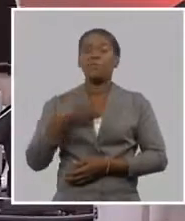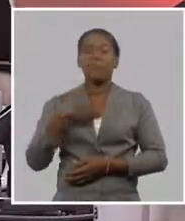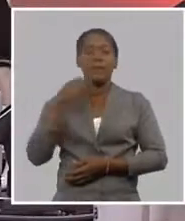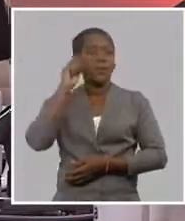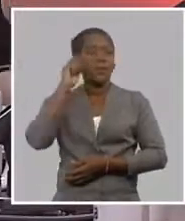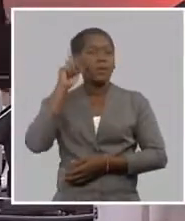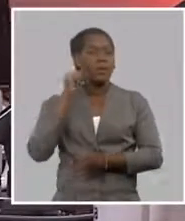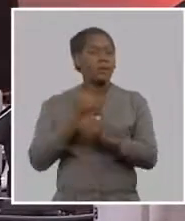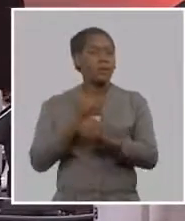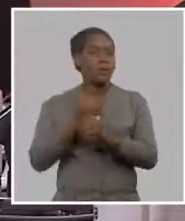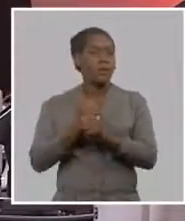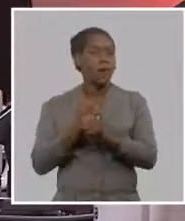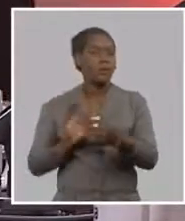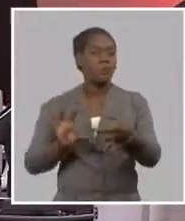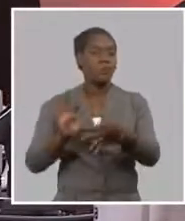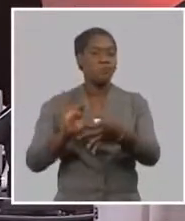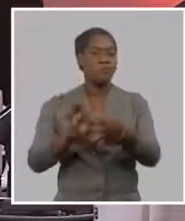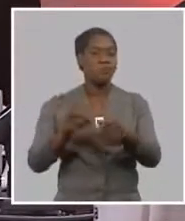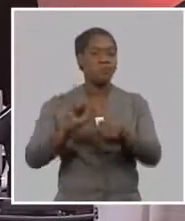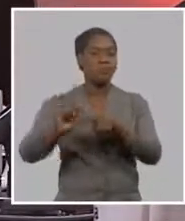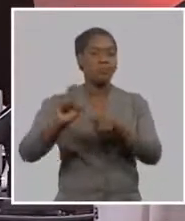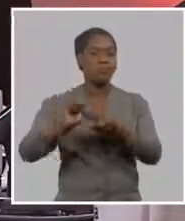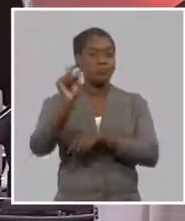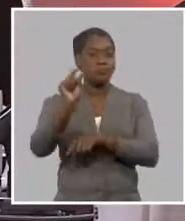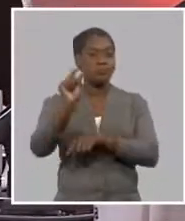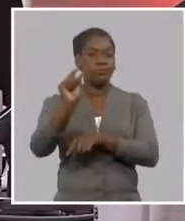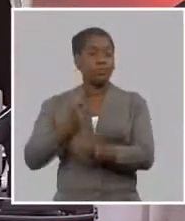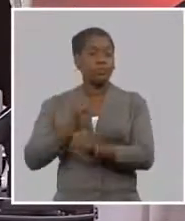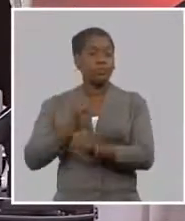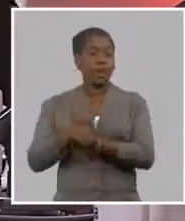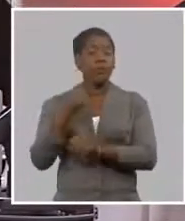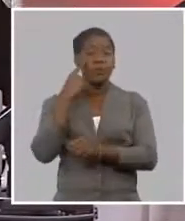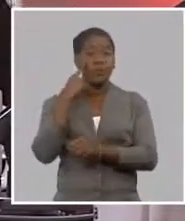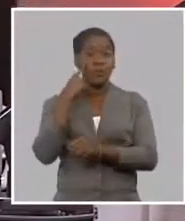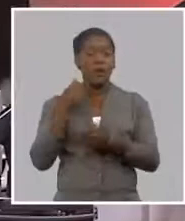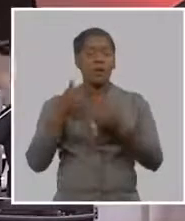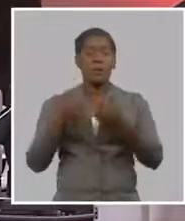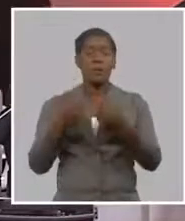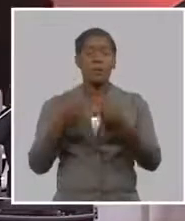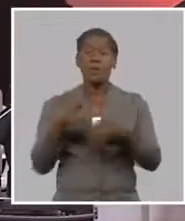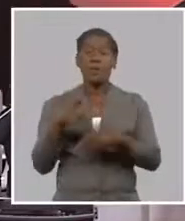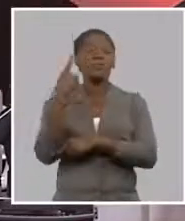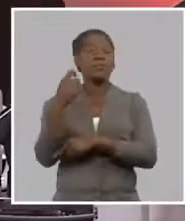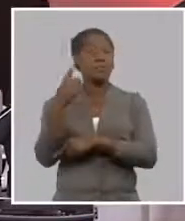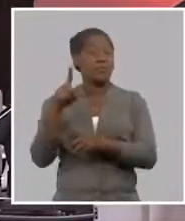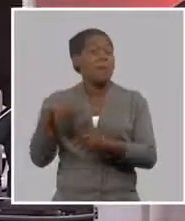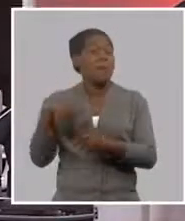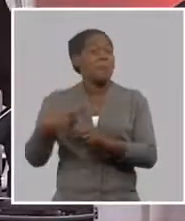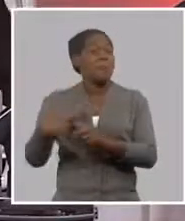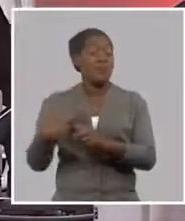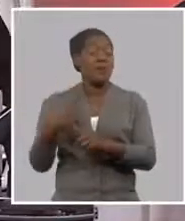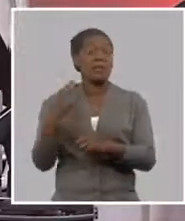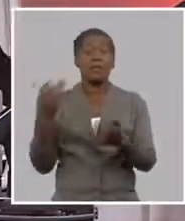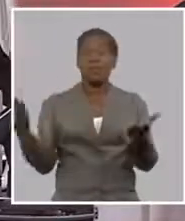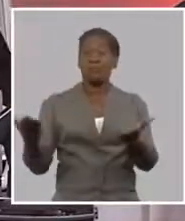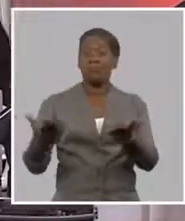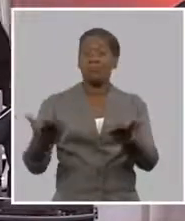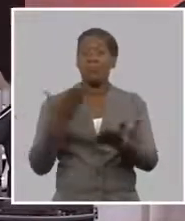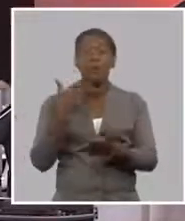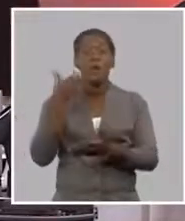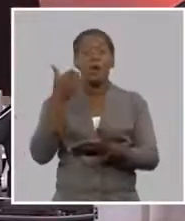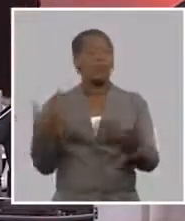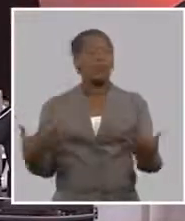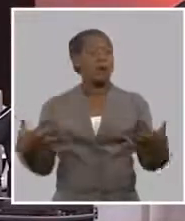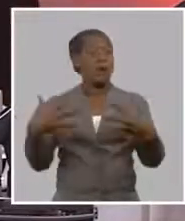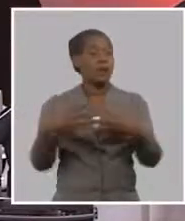amplia de trabajo con los productores agropecuarios del país pero estamos en condiciones en las que hace falta más y para hacer más por supuesto pasa entre otras cosas por la